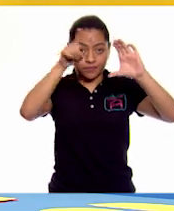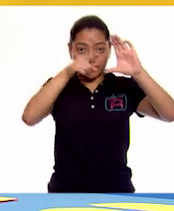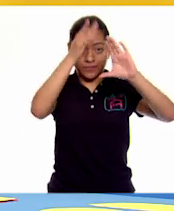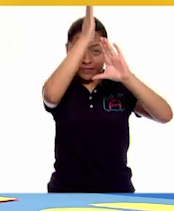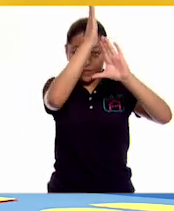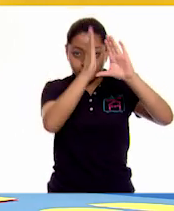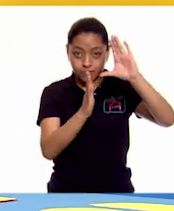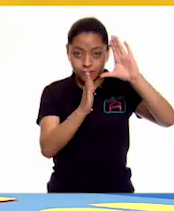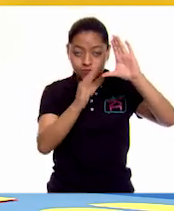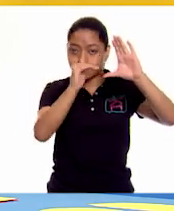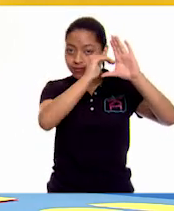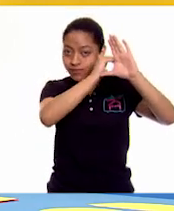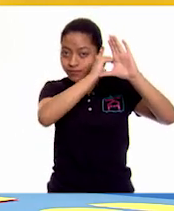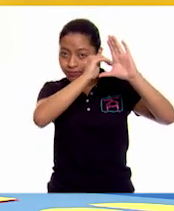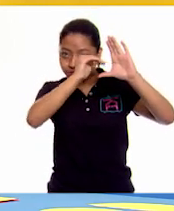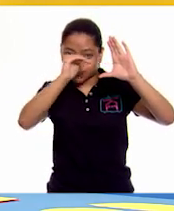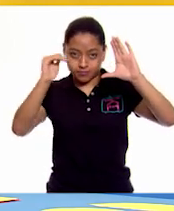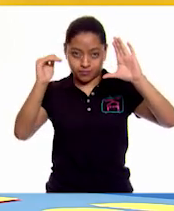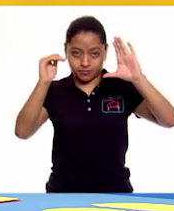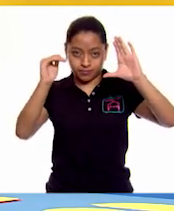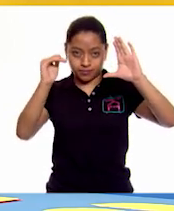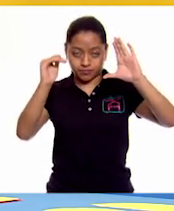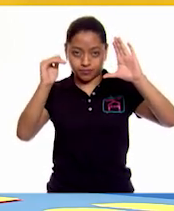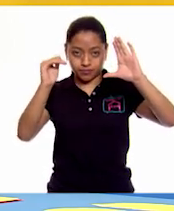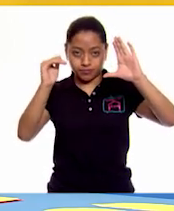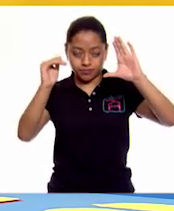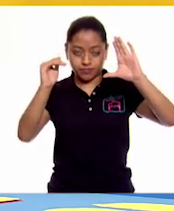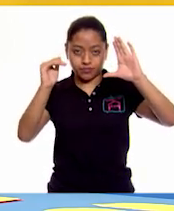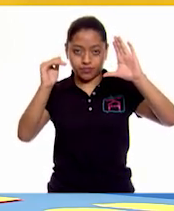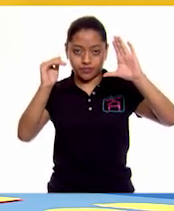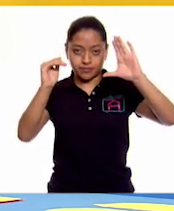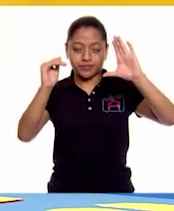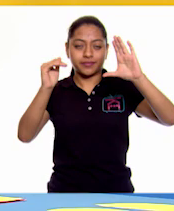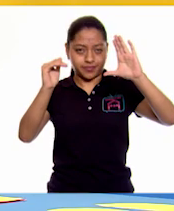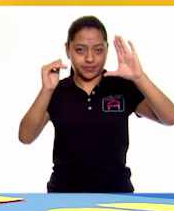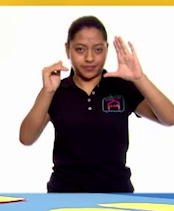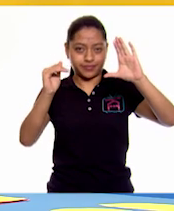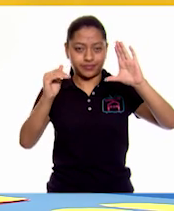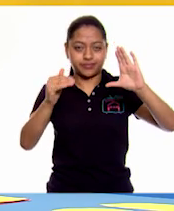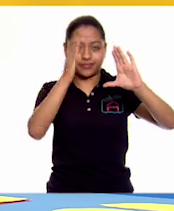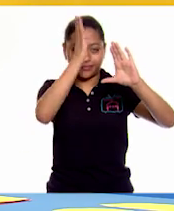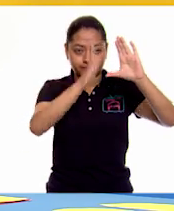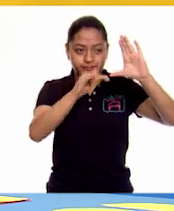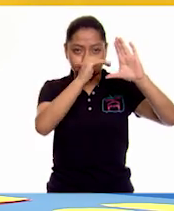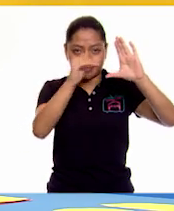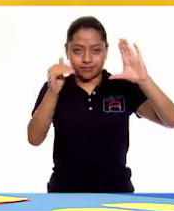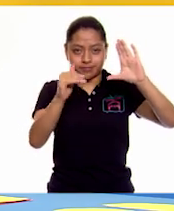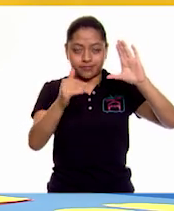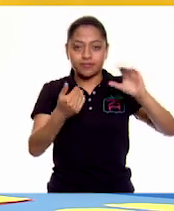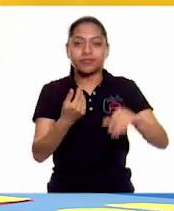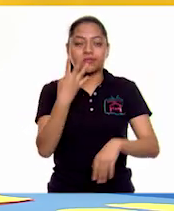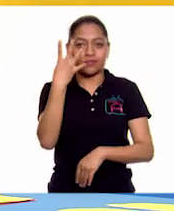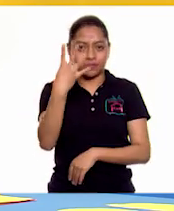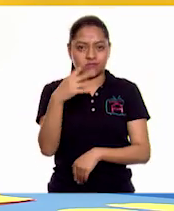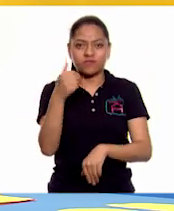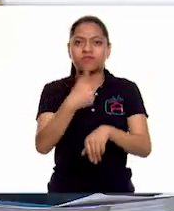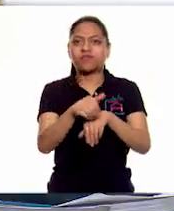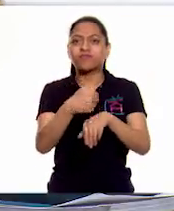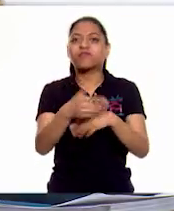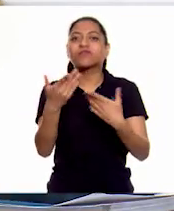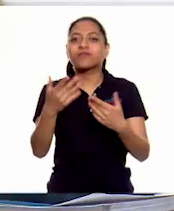medios y luego los medios en dos partes, obtenemos cuatro fracciones iguales. ¿Cómo se llaman? ¡Ah!